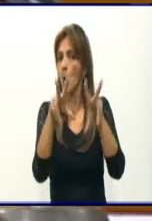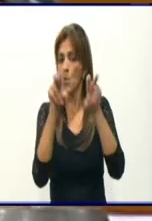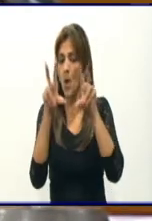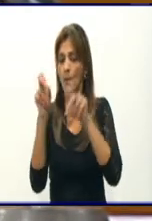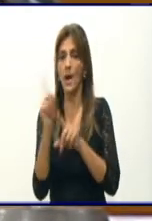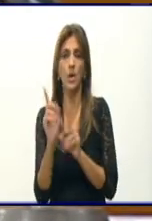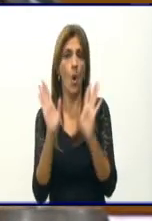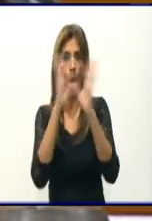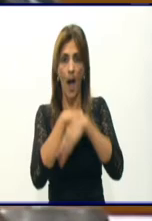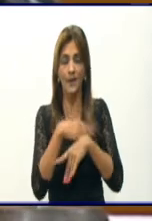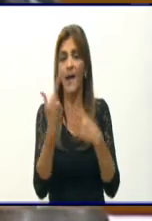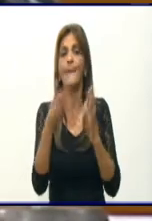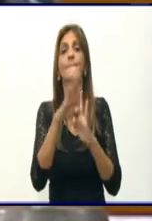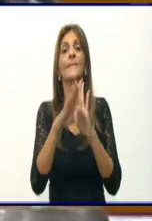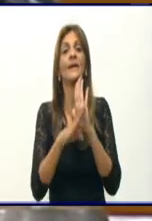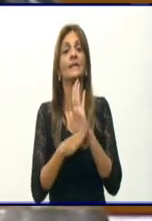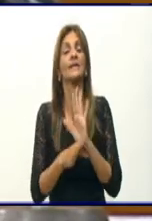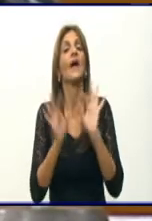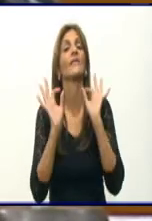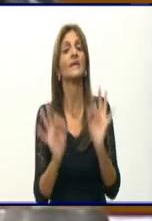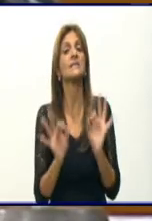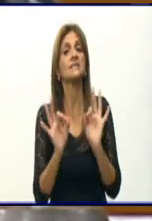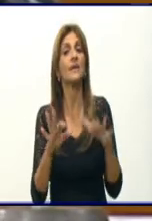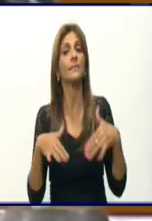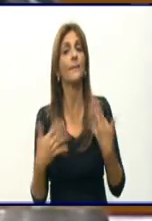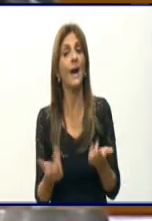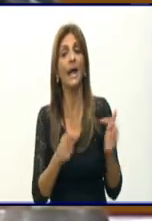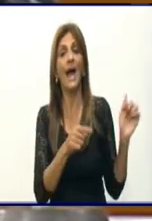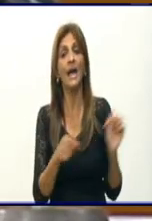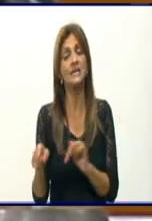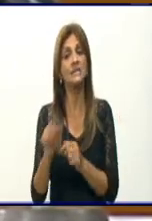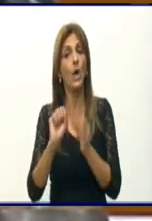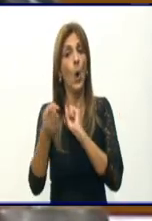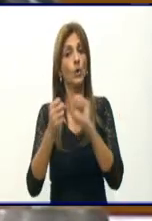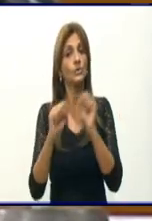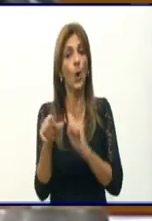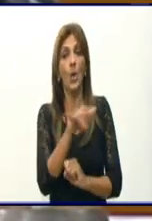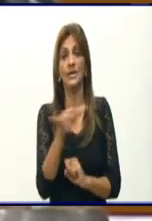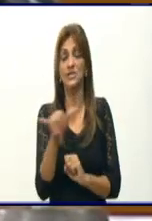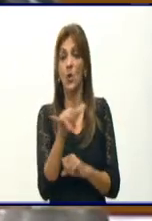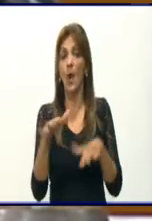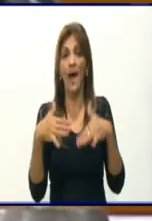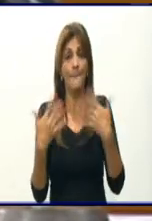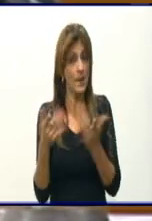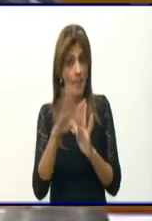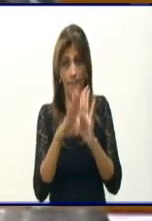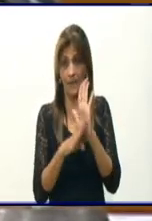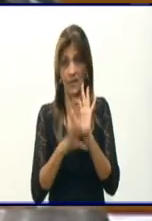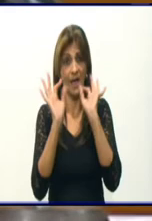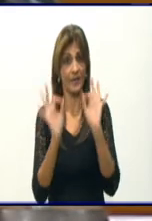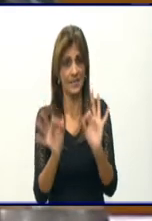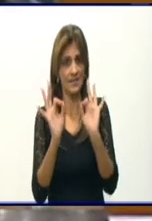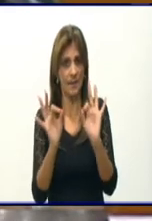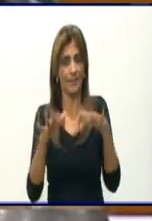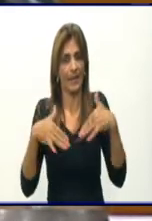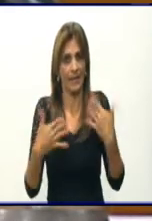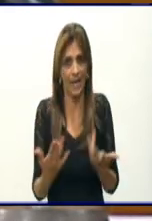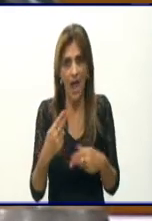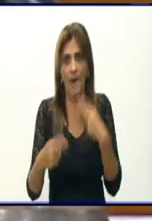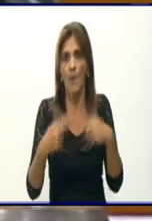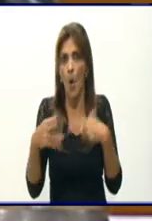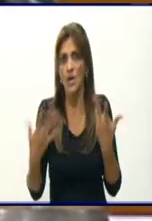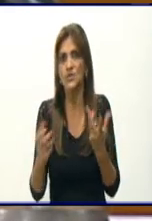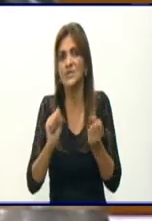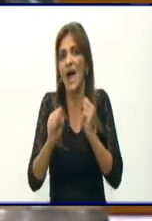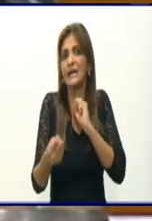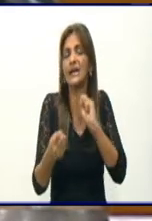medidas que están, las medidas de siempre para este control que son las mismas, las hemos reforzado. ¿Reforzado